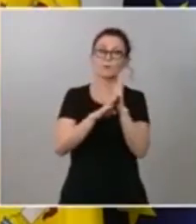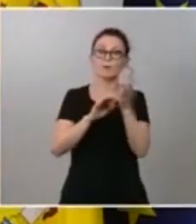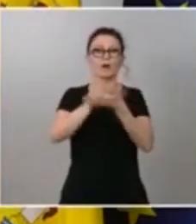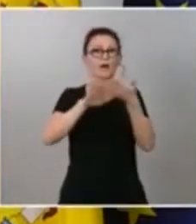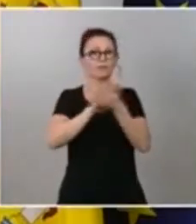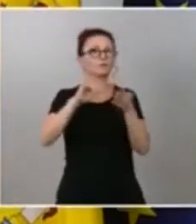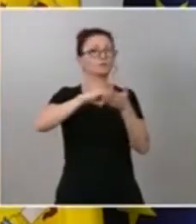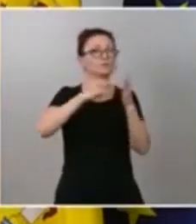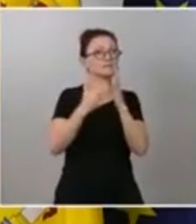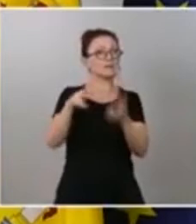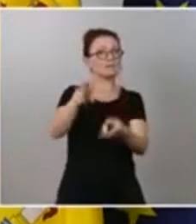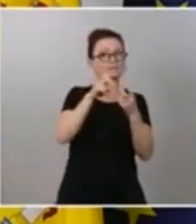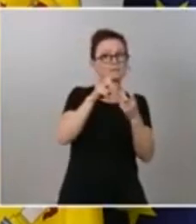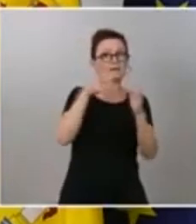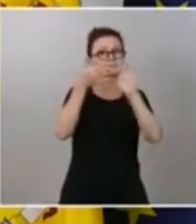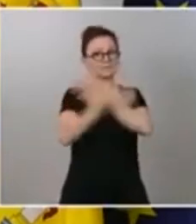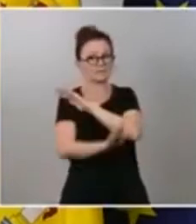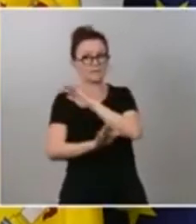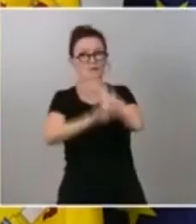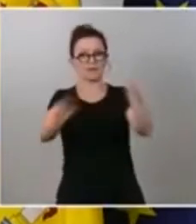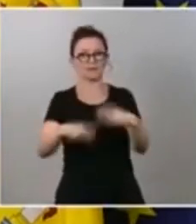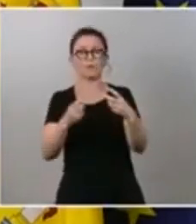estructural entonces esa no le gusta